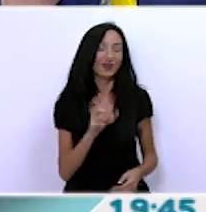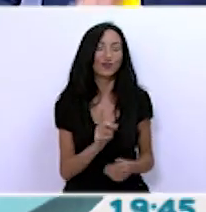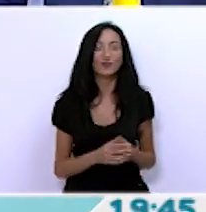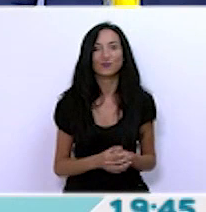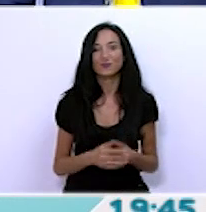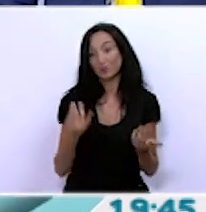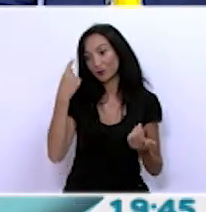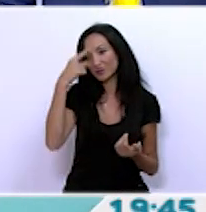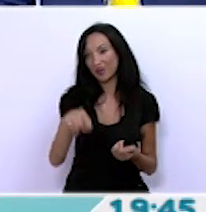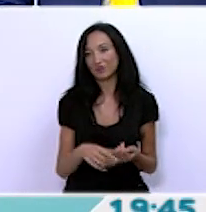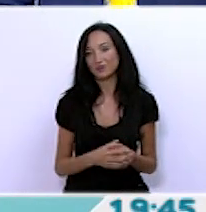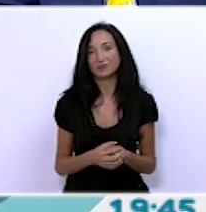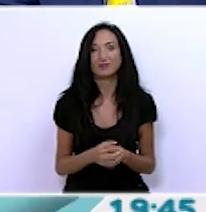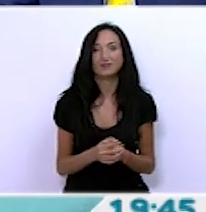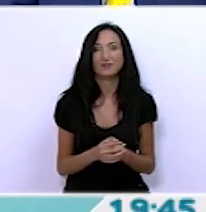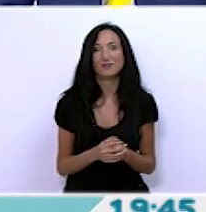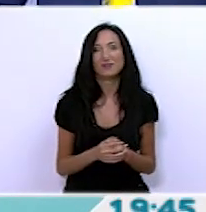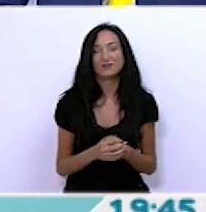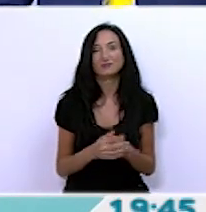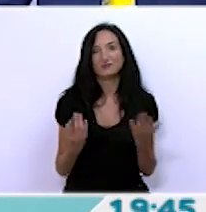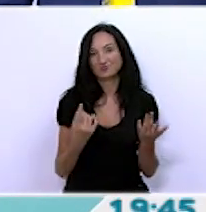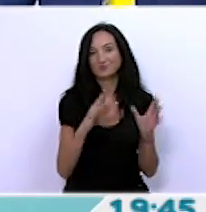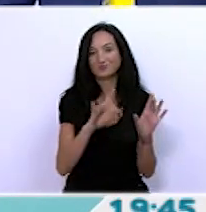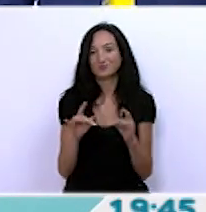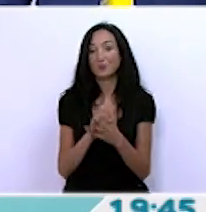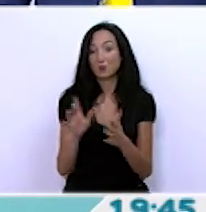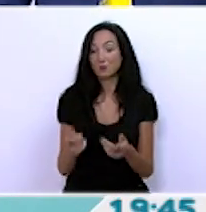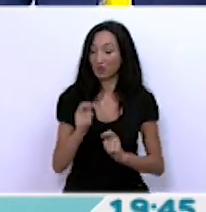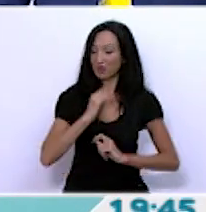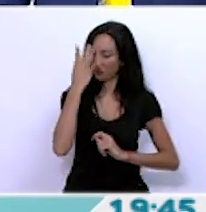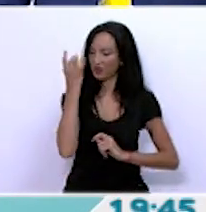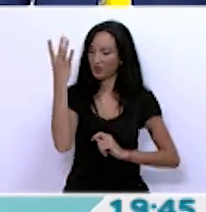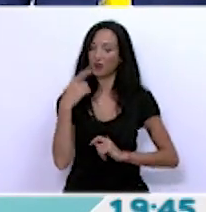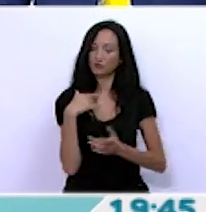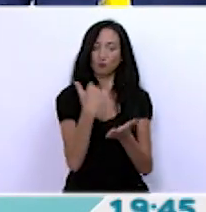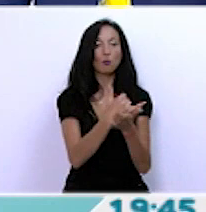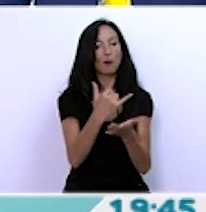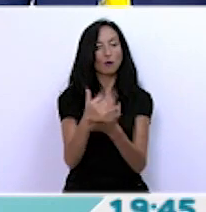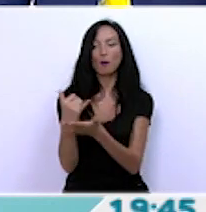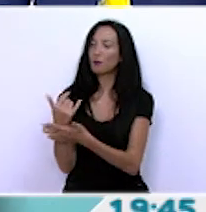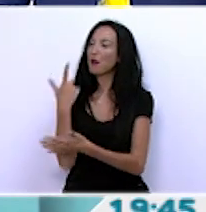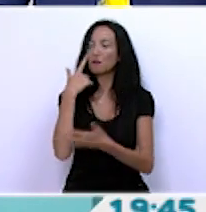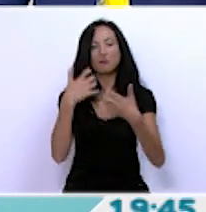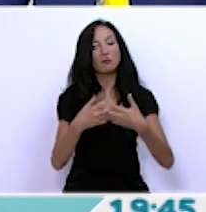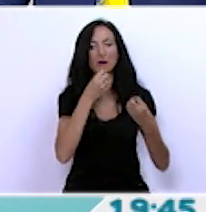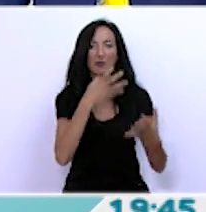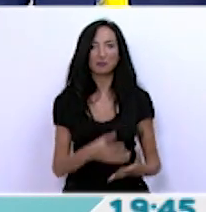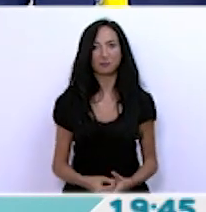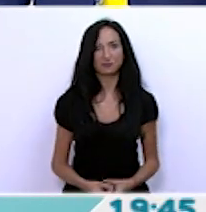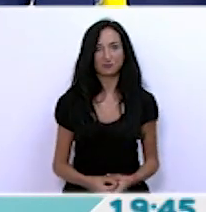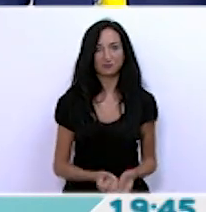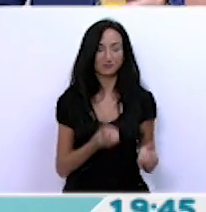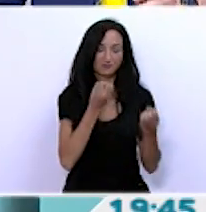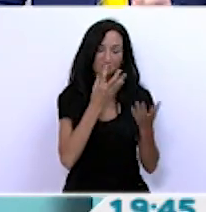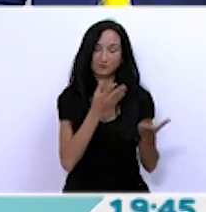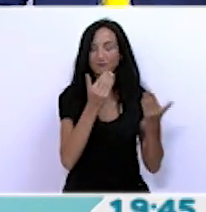Pues ya sabes, ¿eh? Sí, bueno, pero me has dado una buena idea. Sí, habrá que probar más de una para ver si funcionan bien. Bueno, Ángel, pues